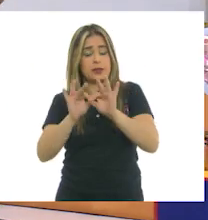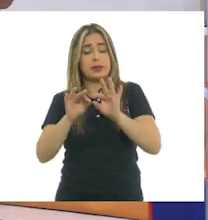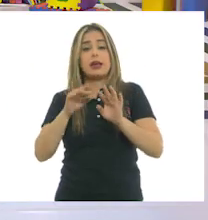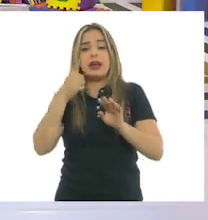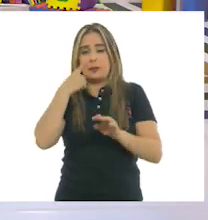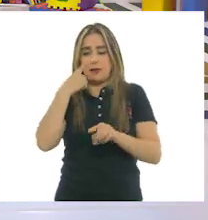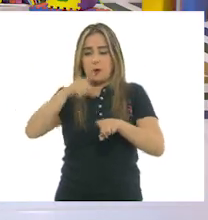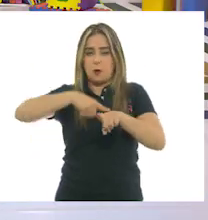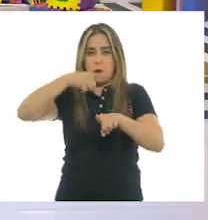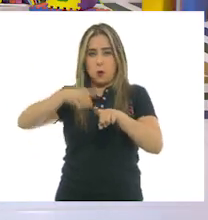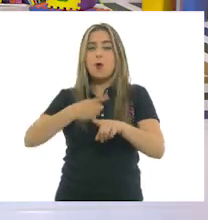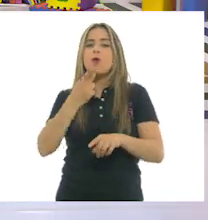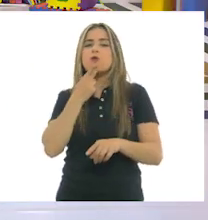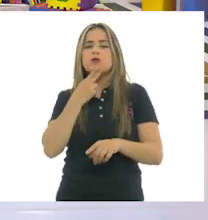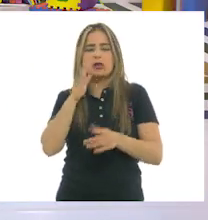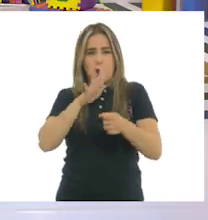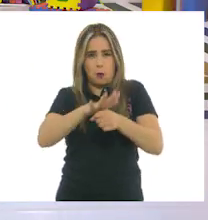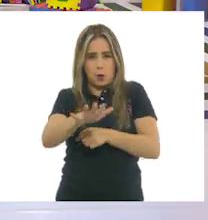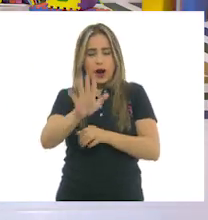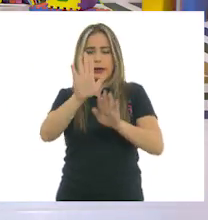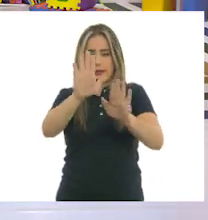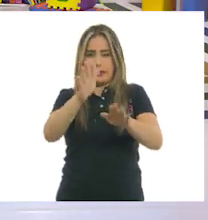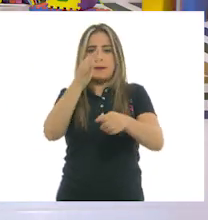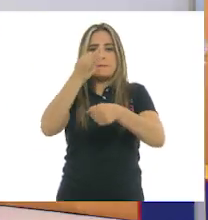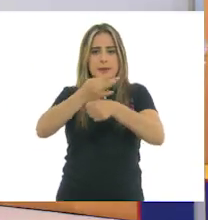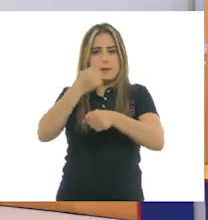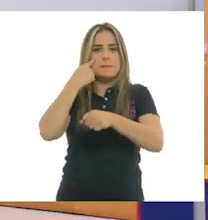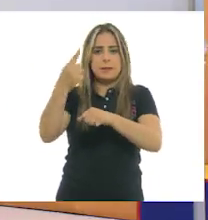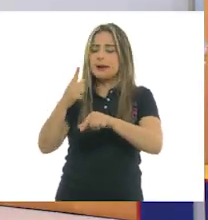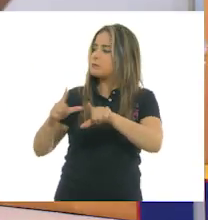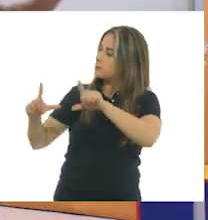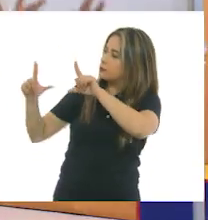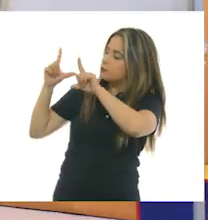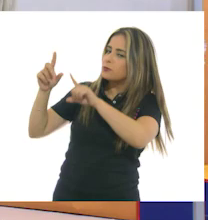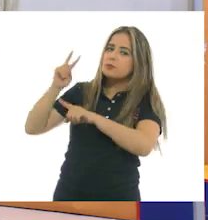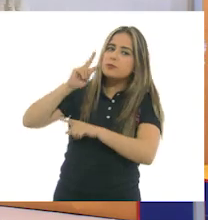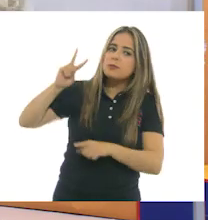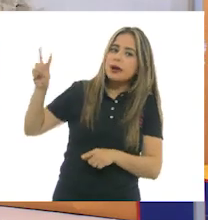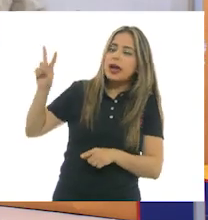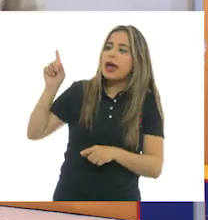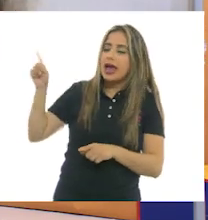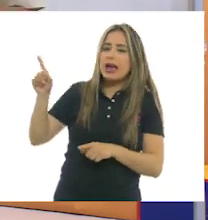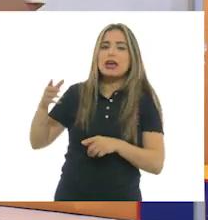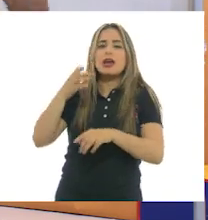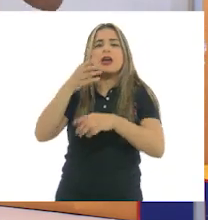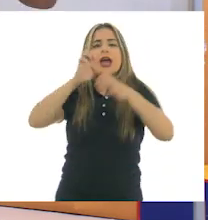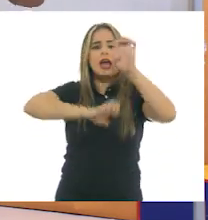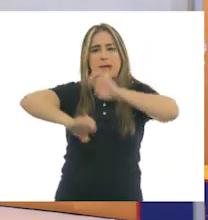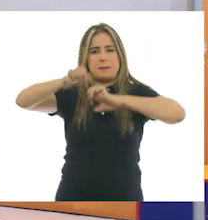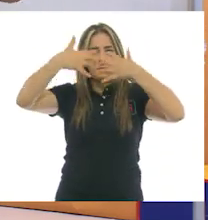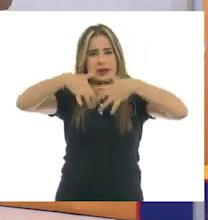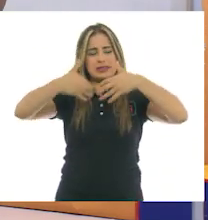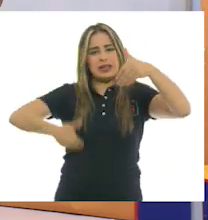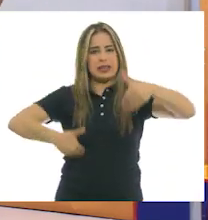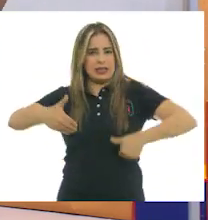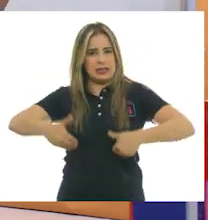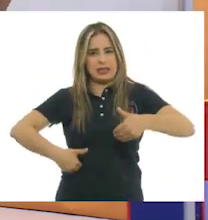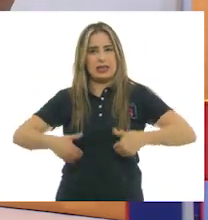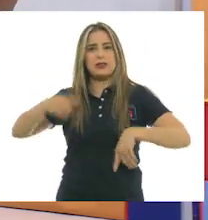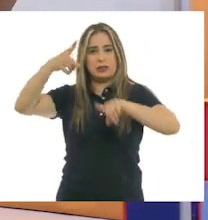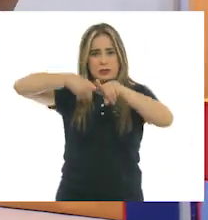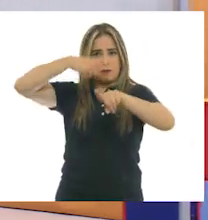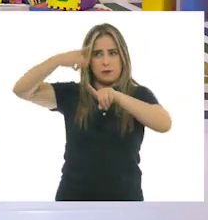me gustaría que viéramos algunas imágenes que nos comparten de la Compañía Nacional de Teatro para que veamos cómo